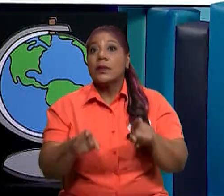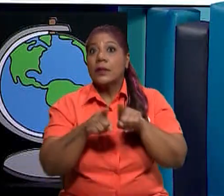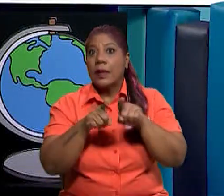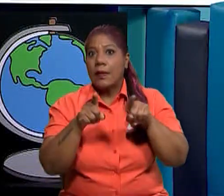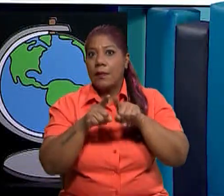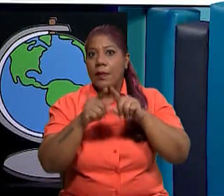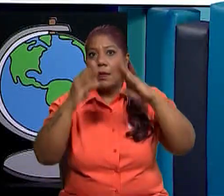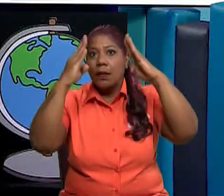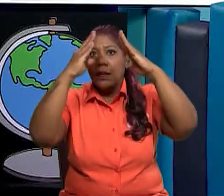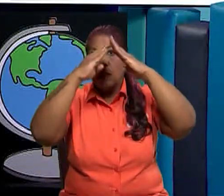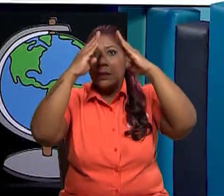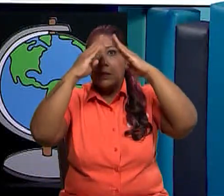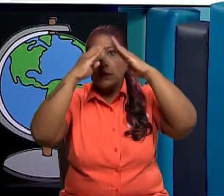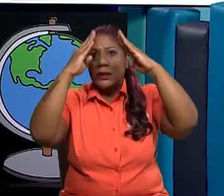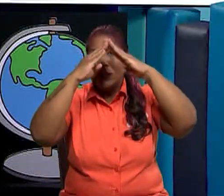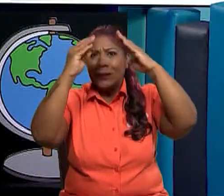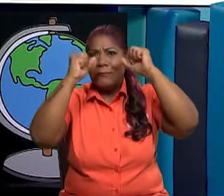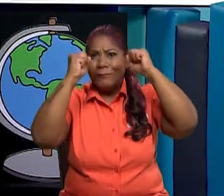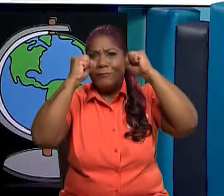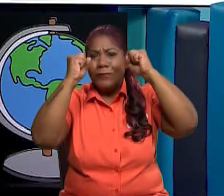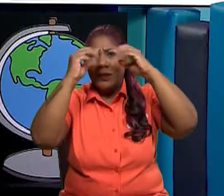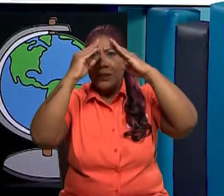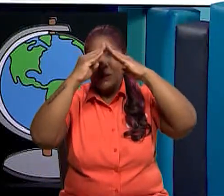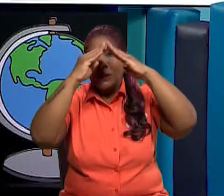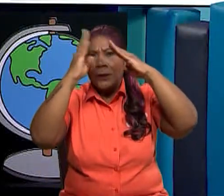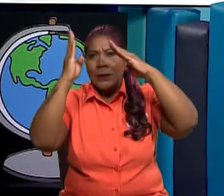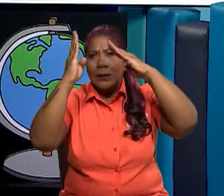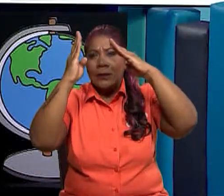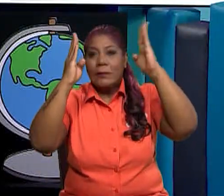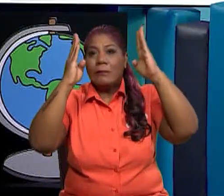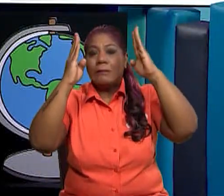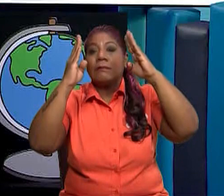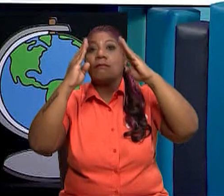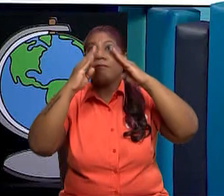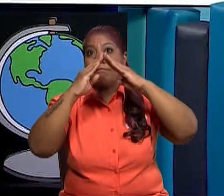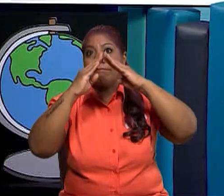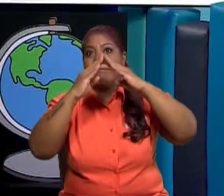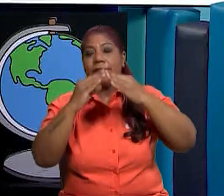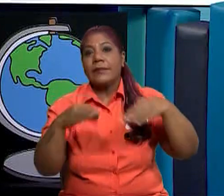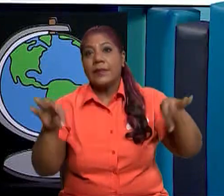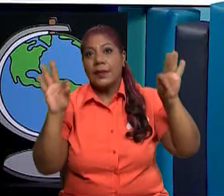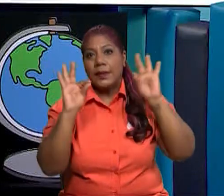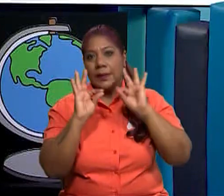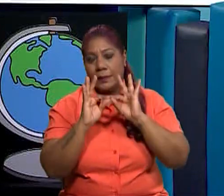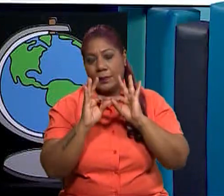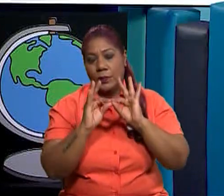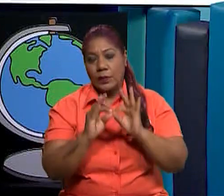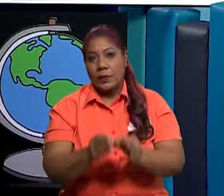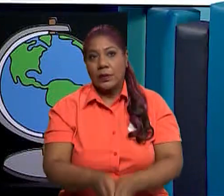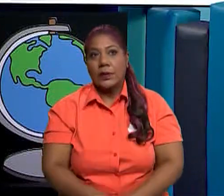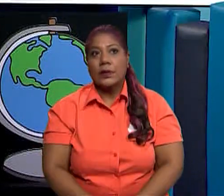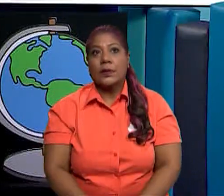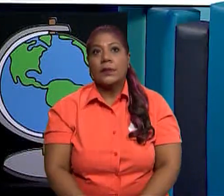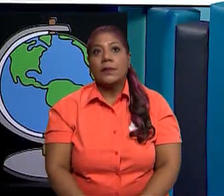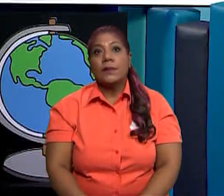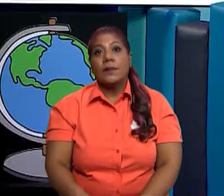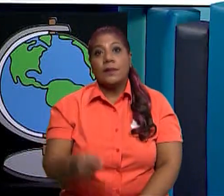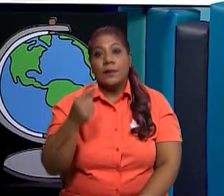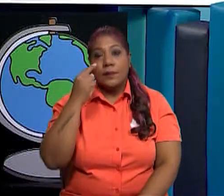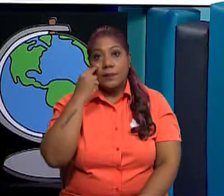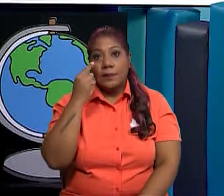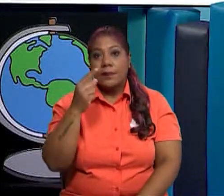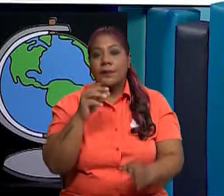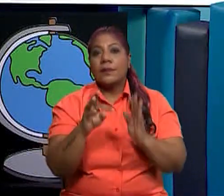serie de preguntas nos ayudan a redactar nuestro texto expositivo. Como vamos a ver la A, nuestro texto